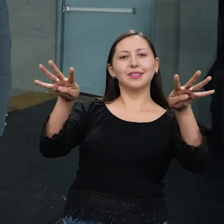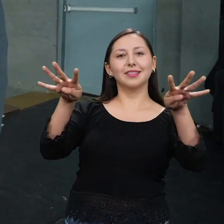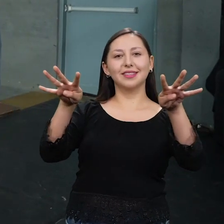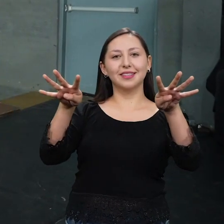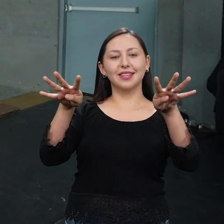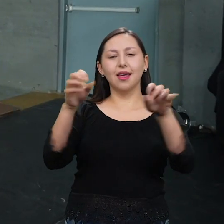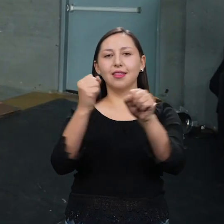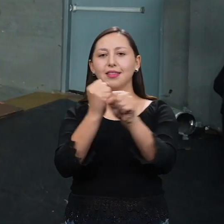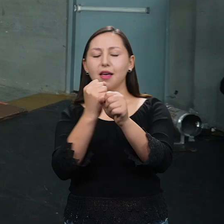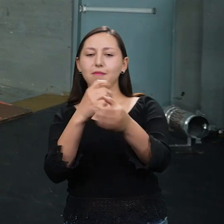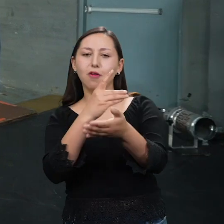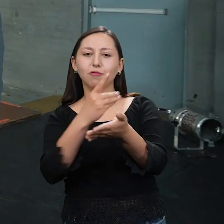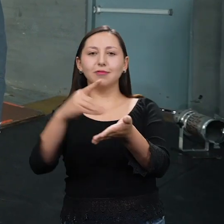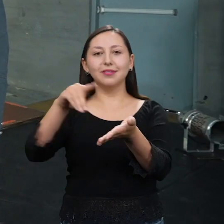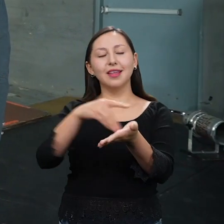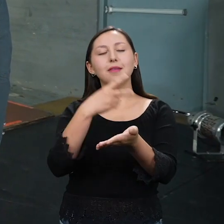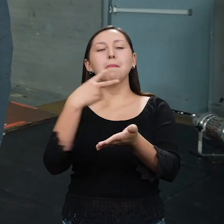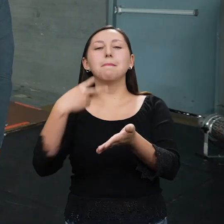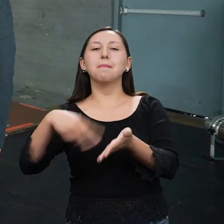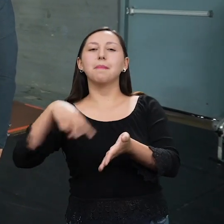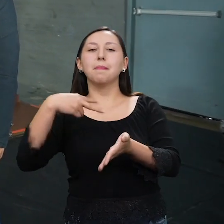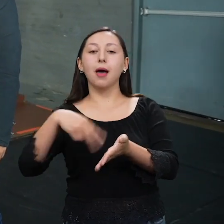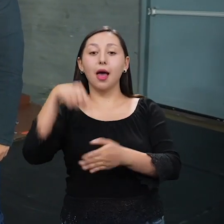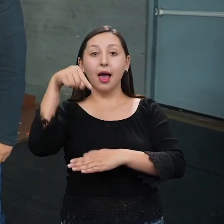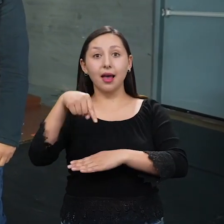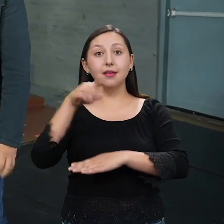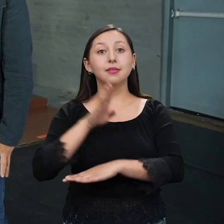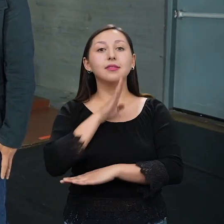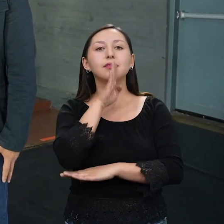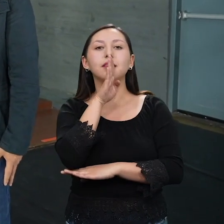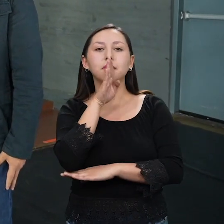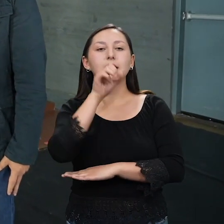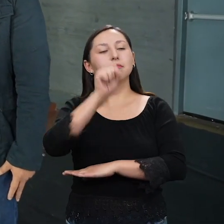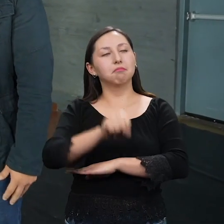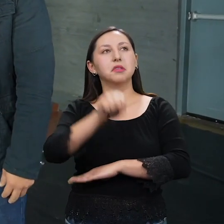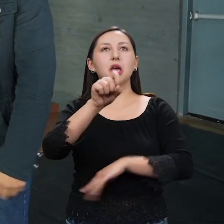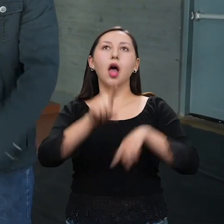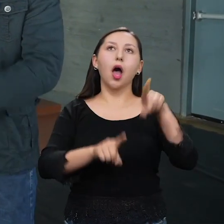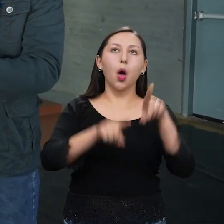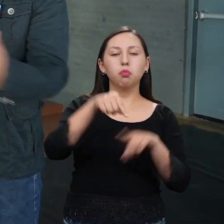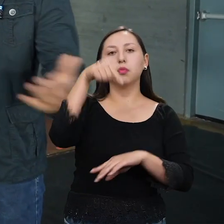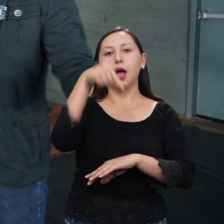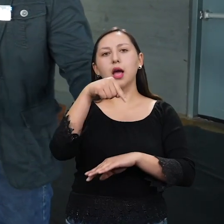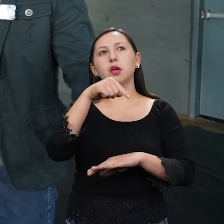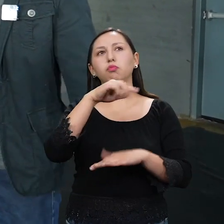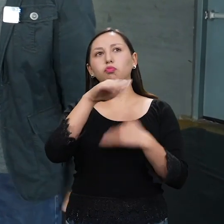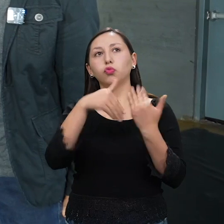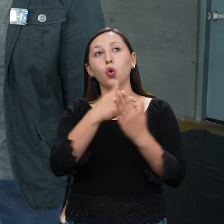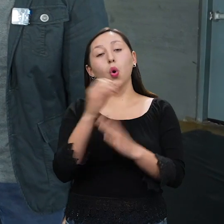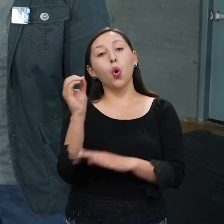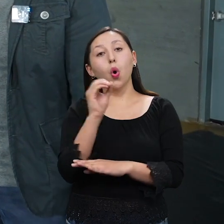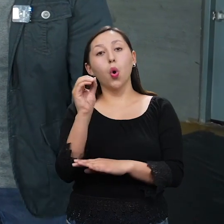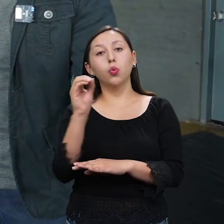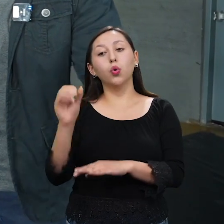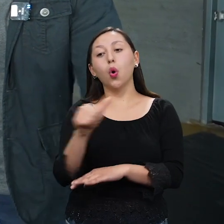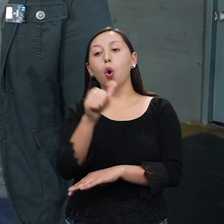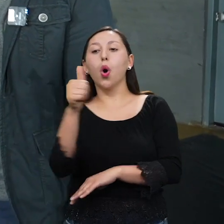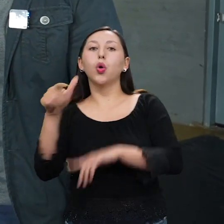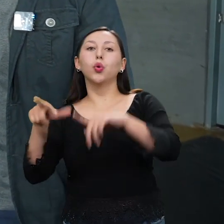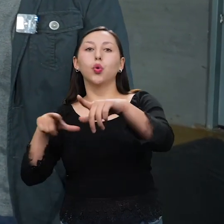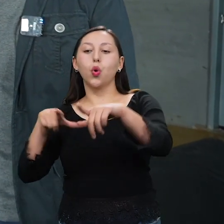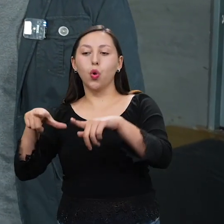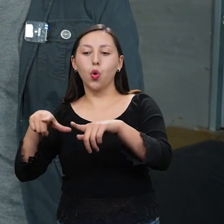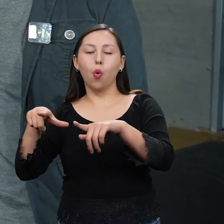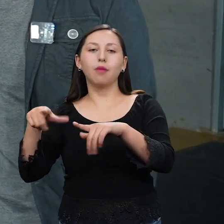todo nuestro trabajo. Siempre hacen las funciones aquí. La mayoría de veces sí. Hacemos funciones también en otros teatros, pero esta es nuestra